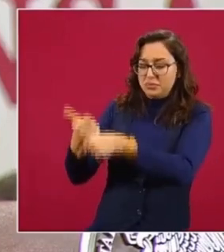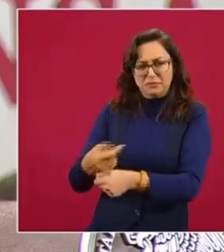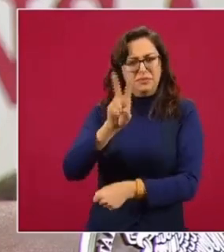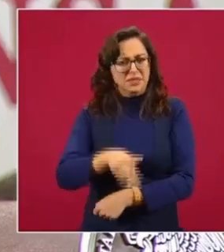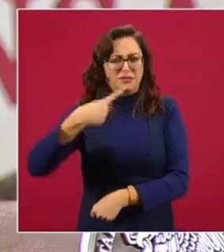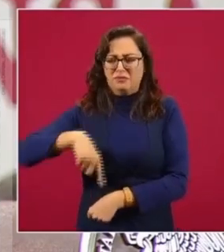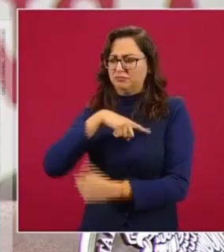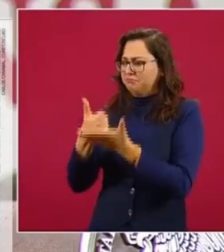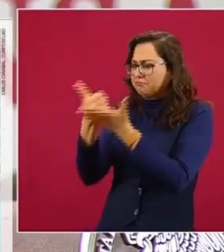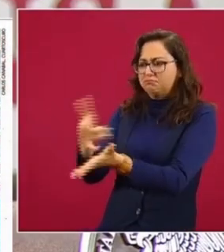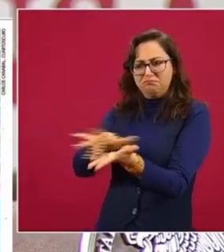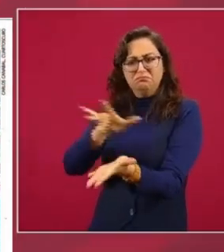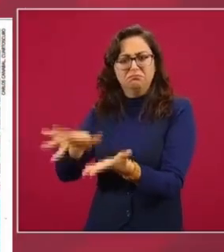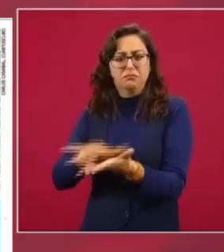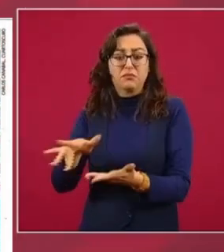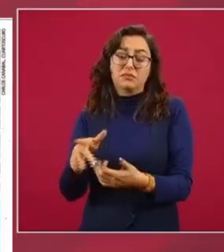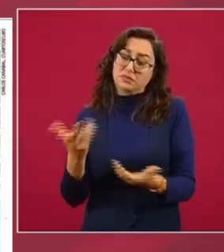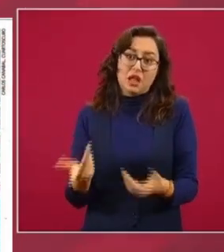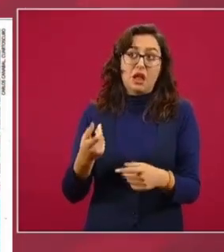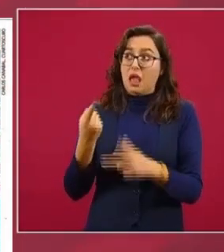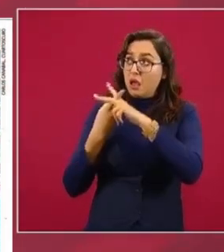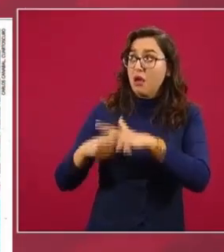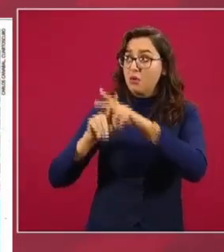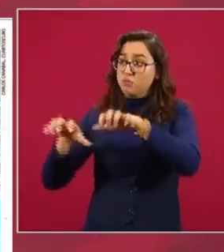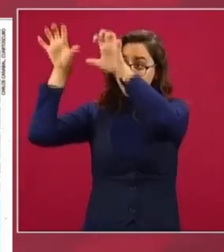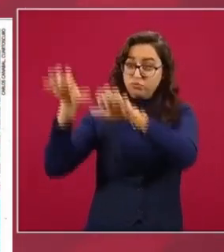el inicio. Primero protegiéndolos,